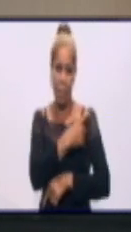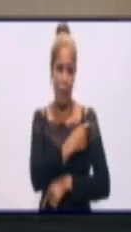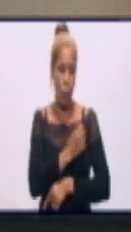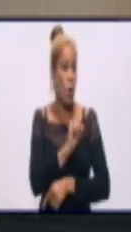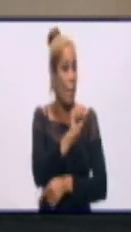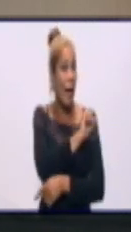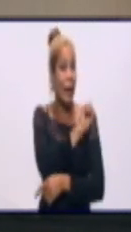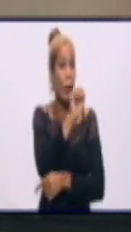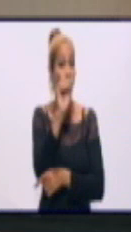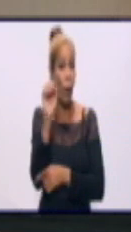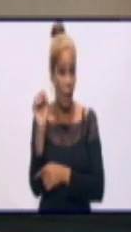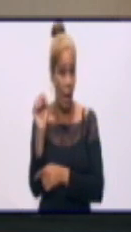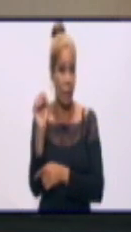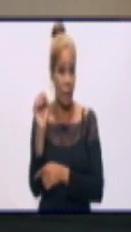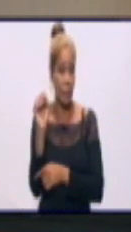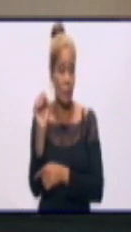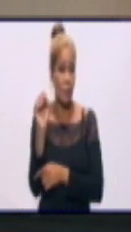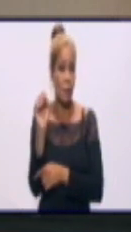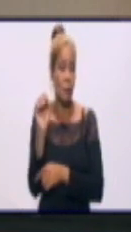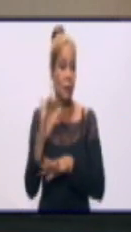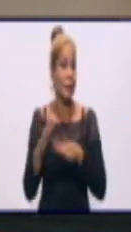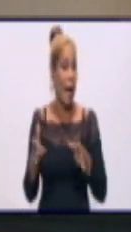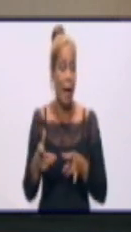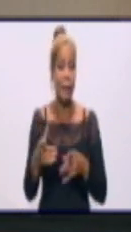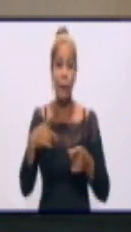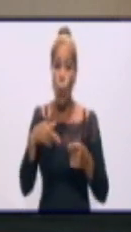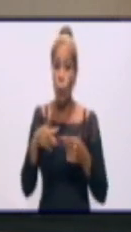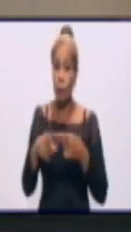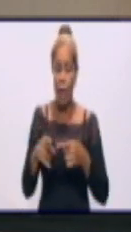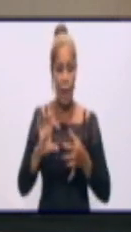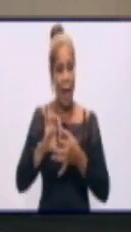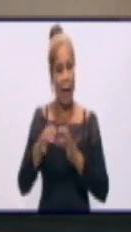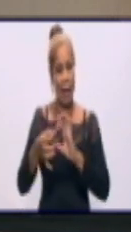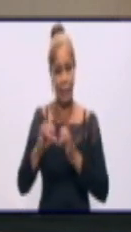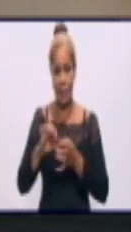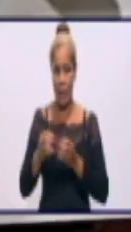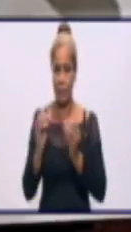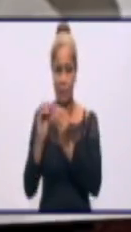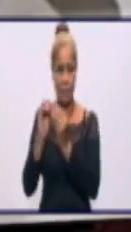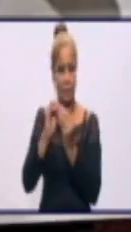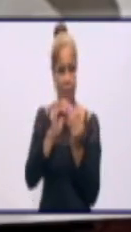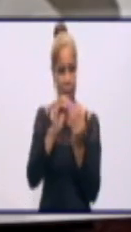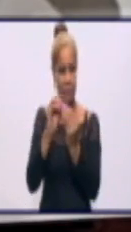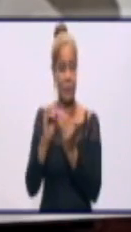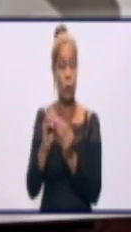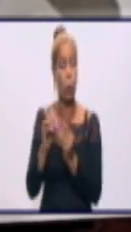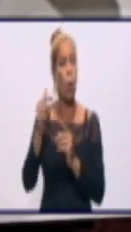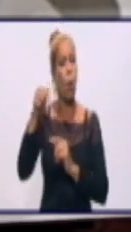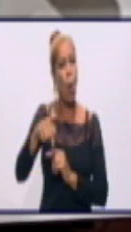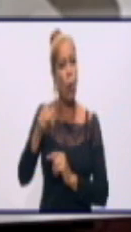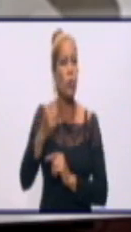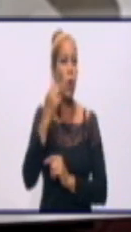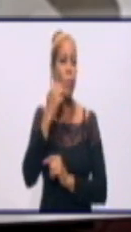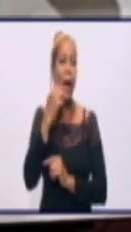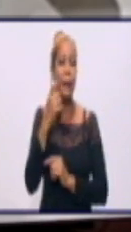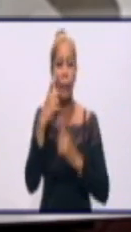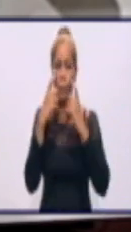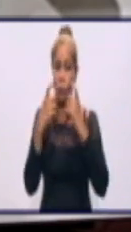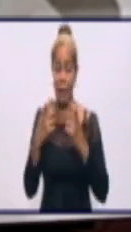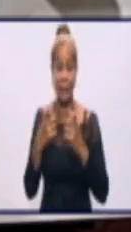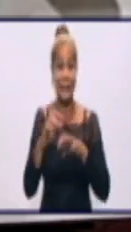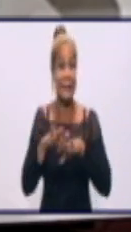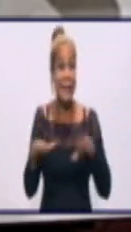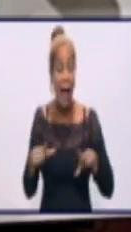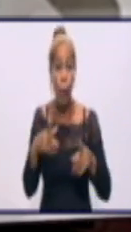infestación que tiene y cortar las cadenas de transmisión. Hoy lo más importante es, para cortar estas